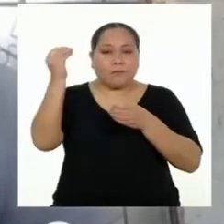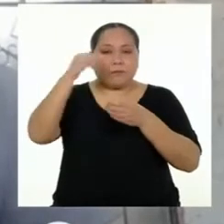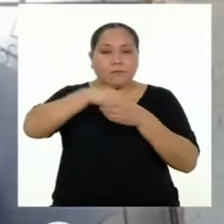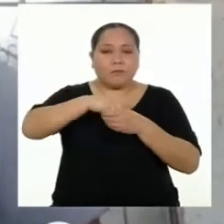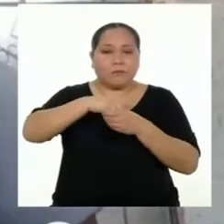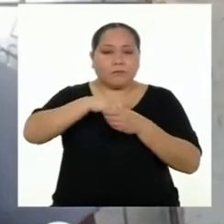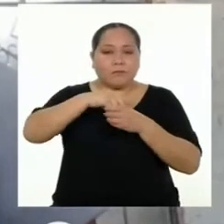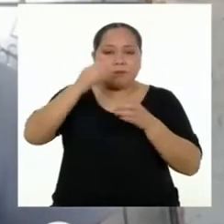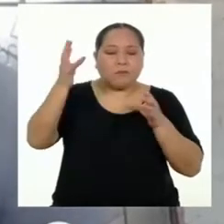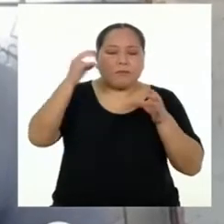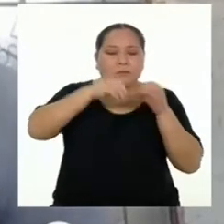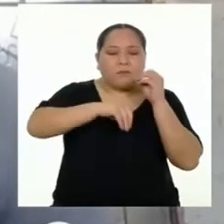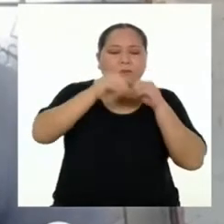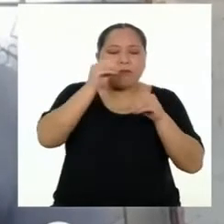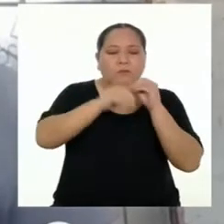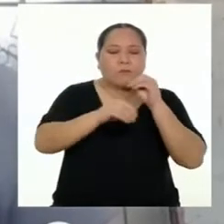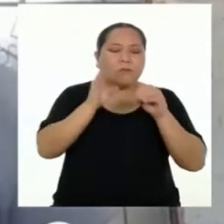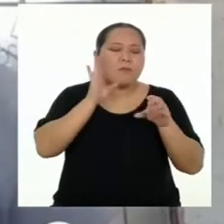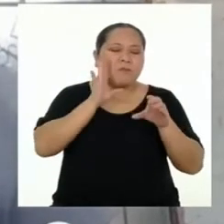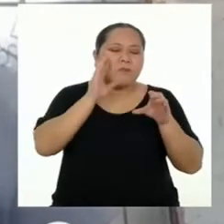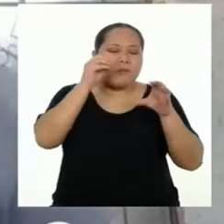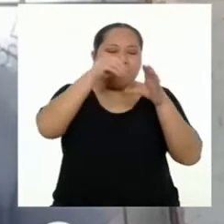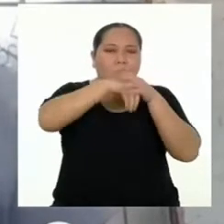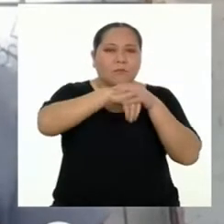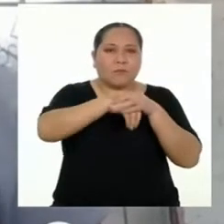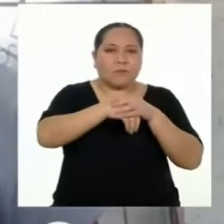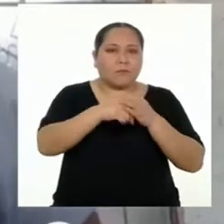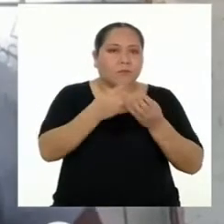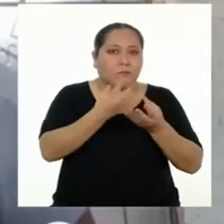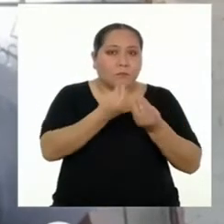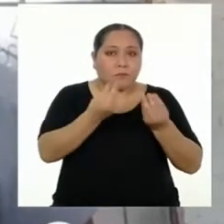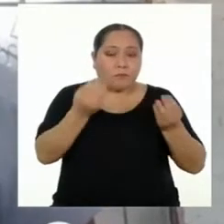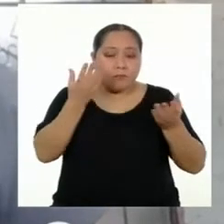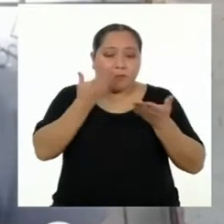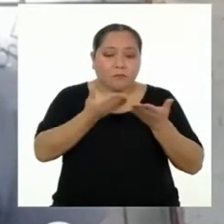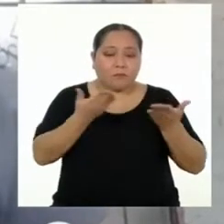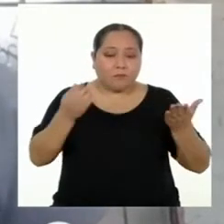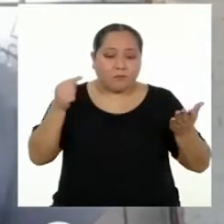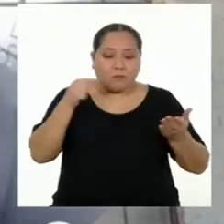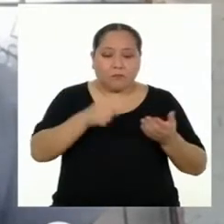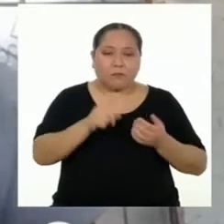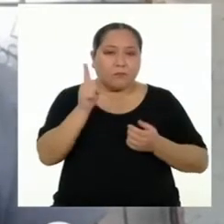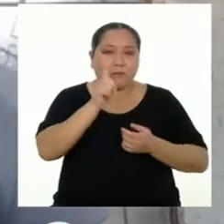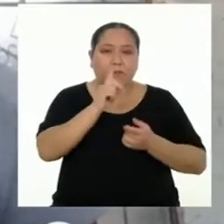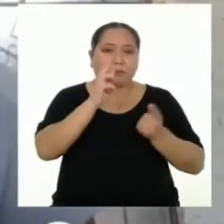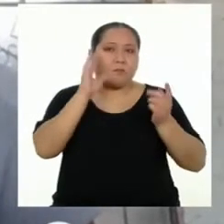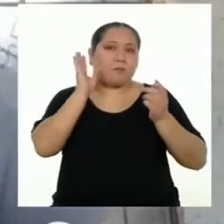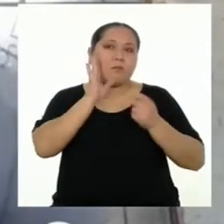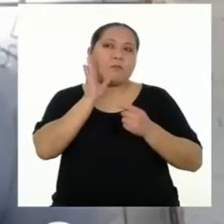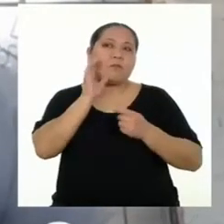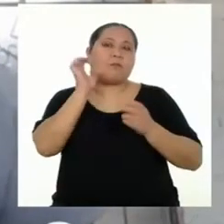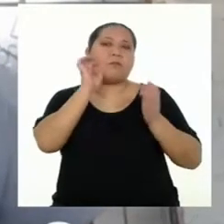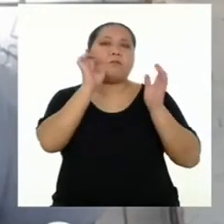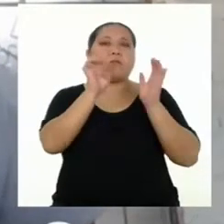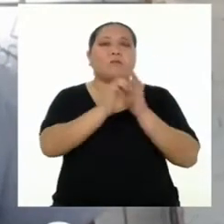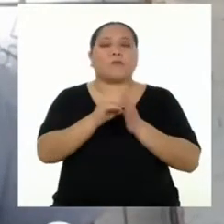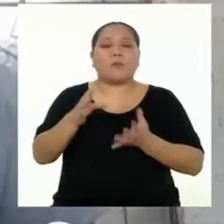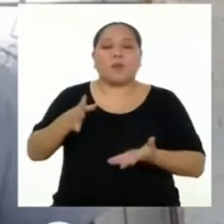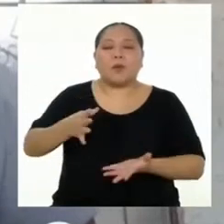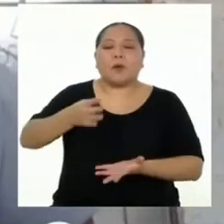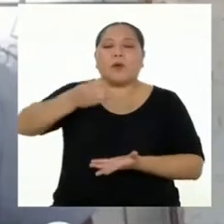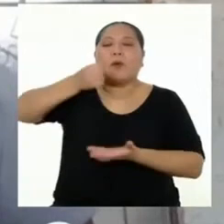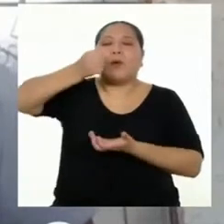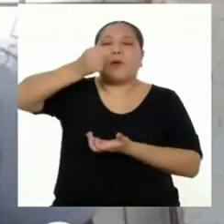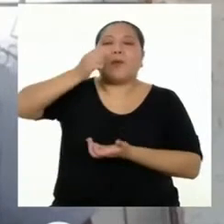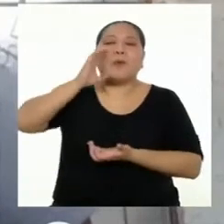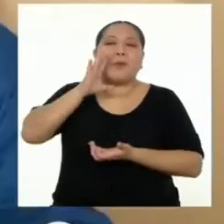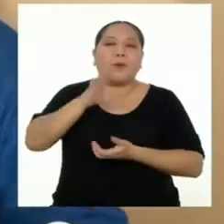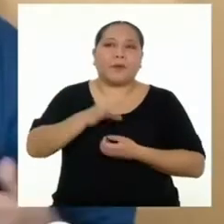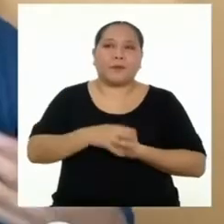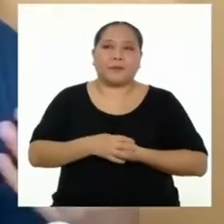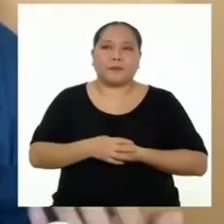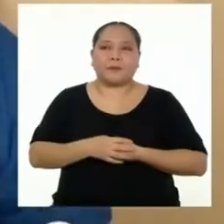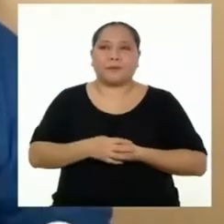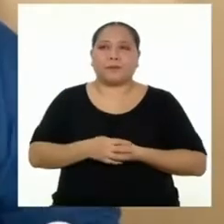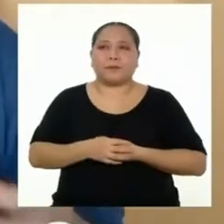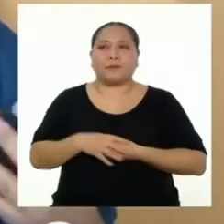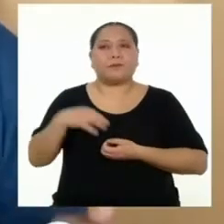solo tacho. Hay muchas cosas que no necesitan ser consideradas como basura, como por ejemplo las botellas de plástico.